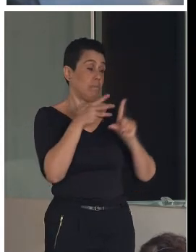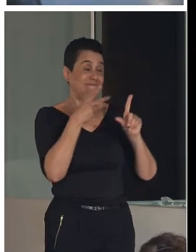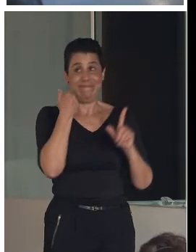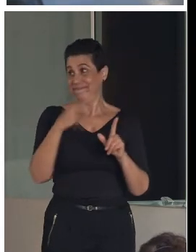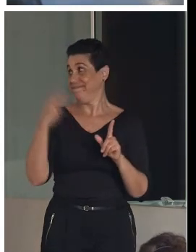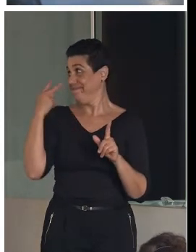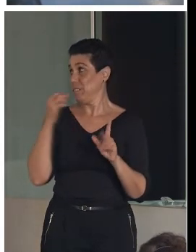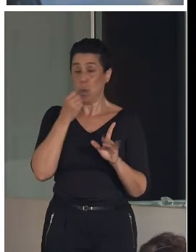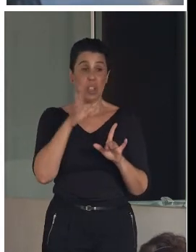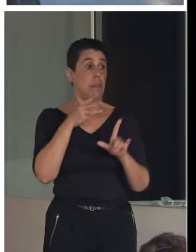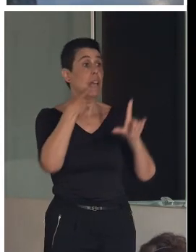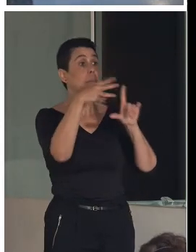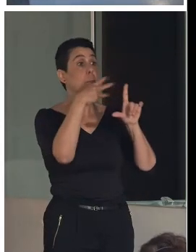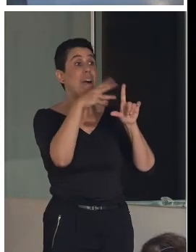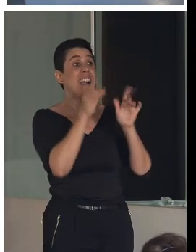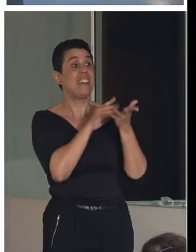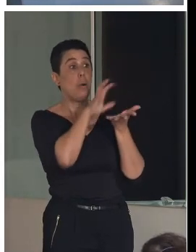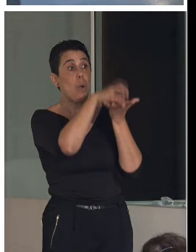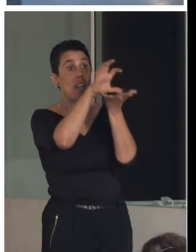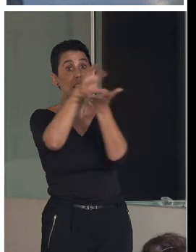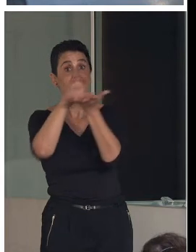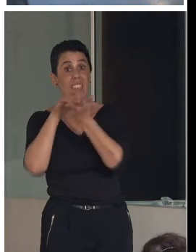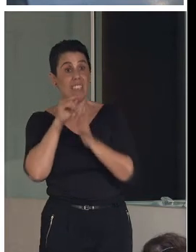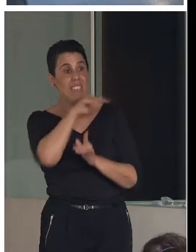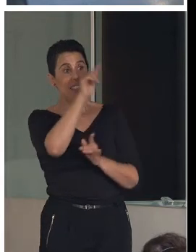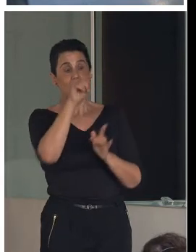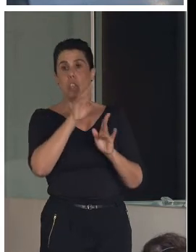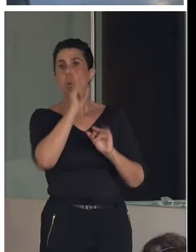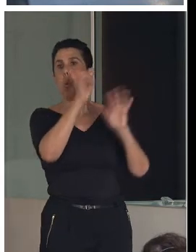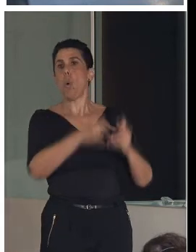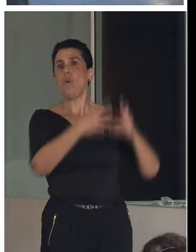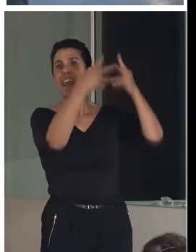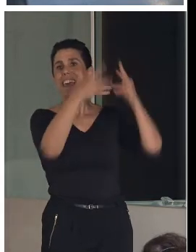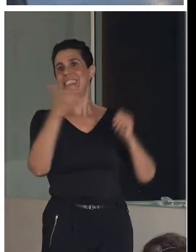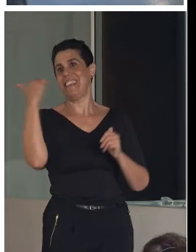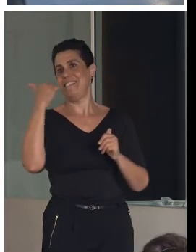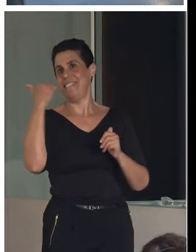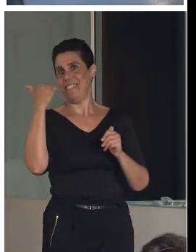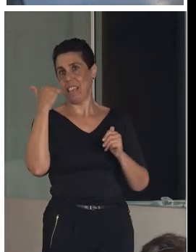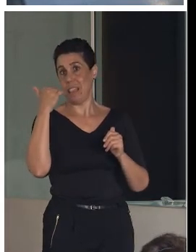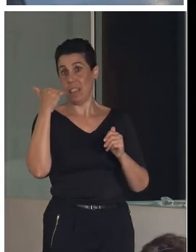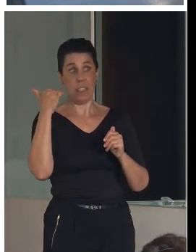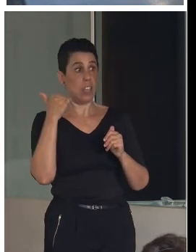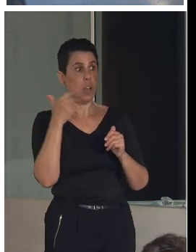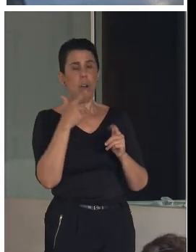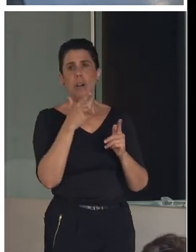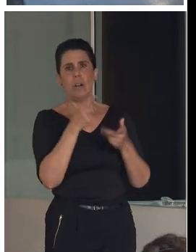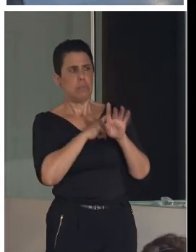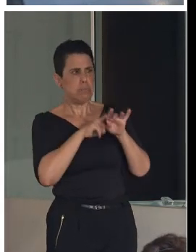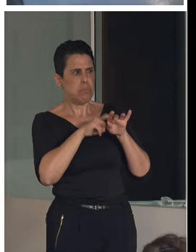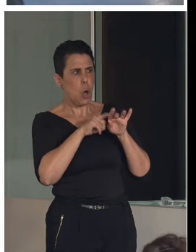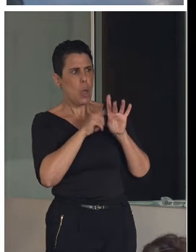web de los diferentes sitios, veréis que uno de los edificios, que es este, y Cervera de la Cañada, son edificios que tienen una tipología